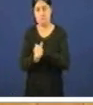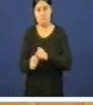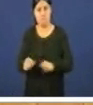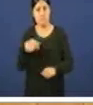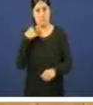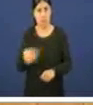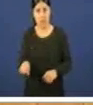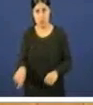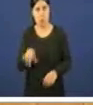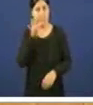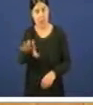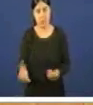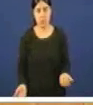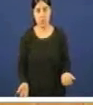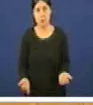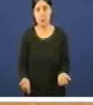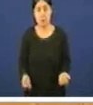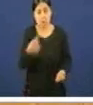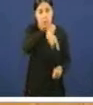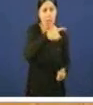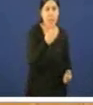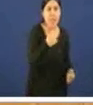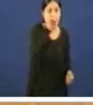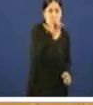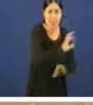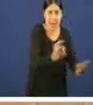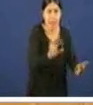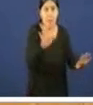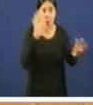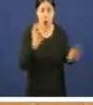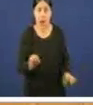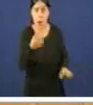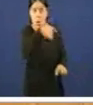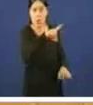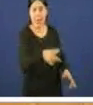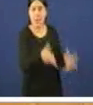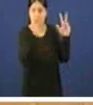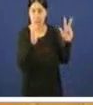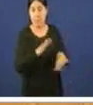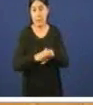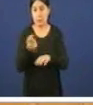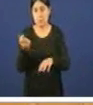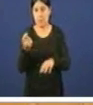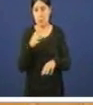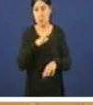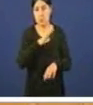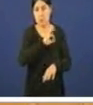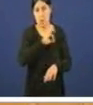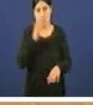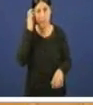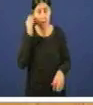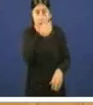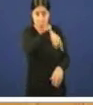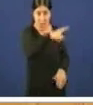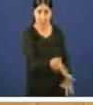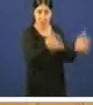vostedes din que non saben nada pero vostedes autorizaron un segundo señora presidenta autorizaron a bancarización da